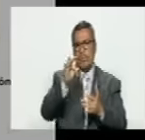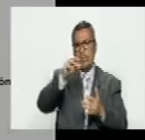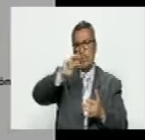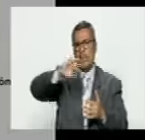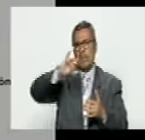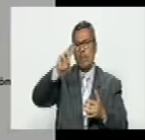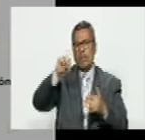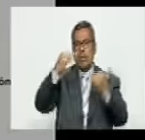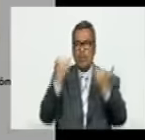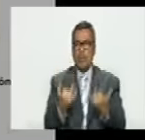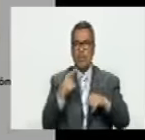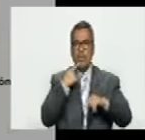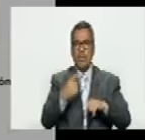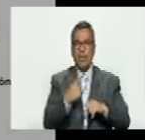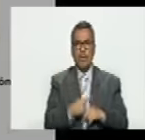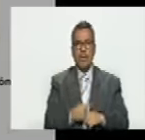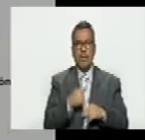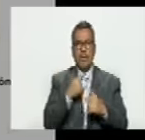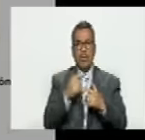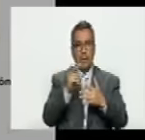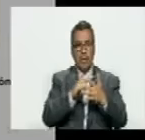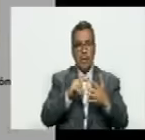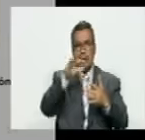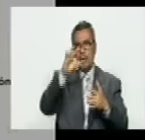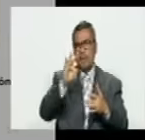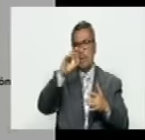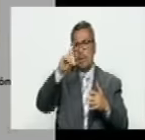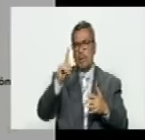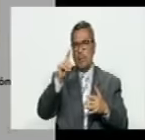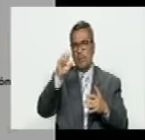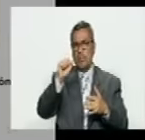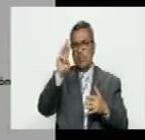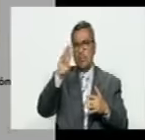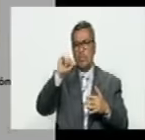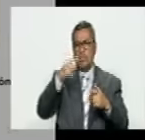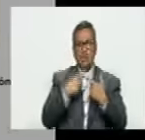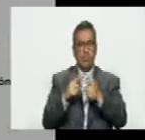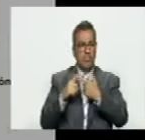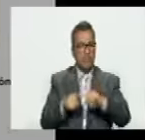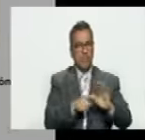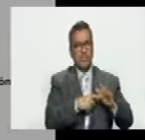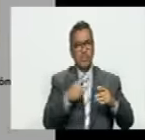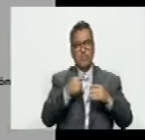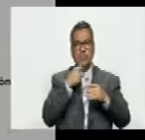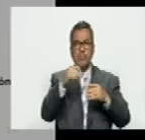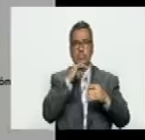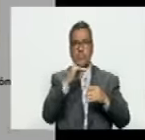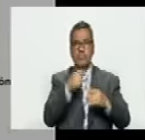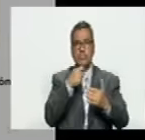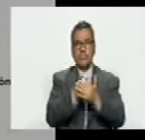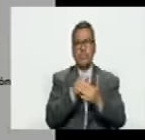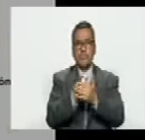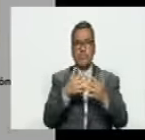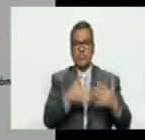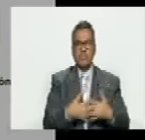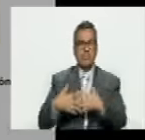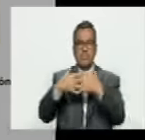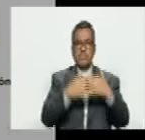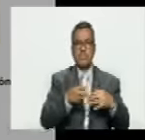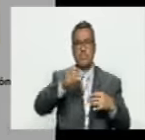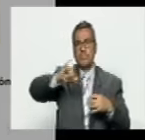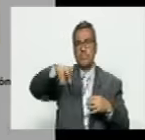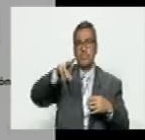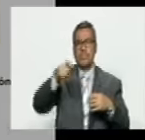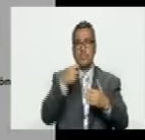desde ya le digo cuando ustedes lean Freedom House en cualquier prensa en cualquier noticia es pagado por Estados Unidos Freedom House